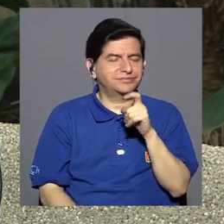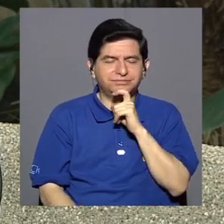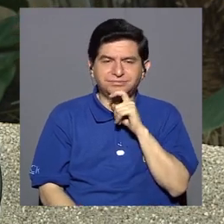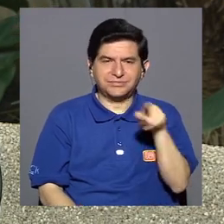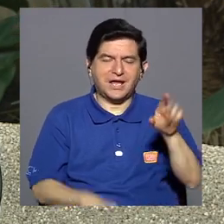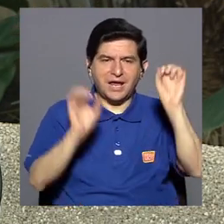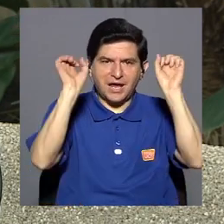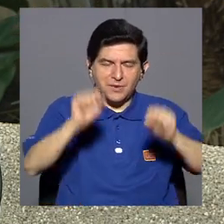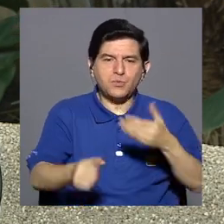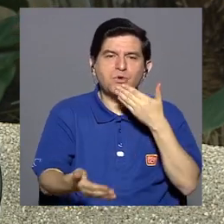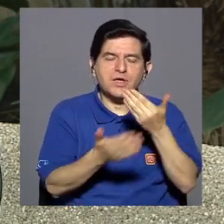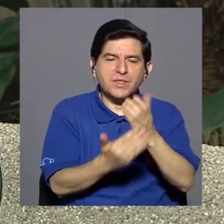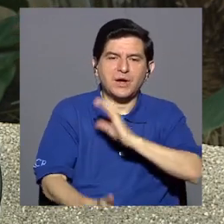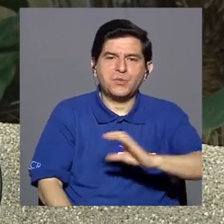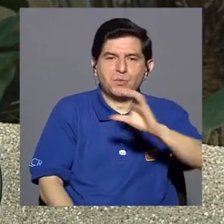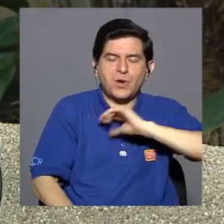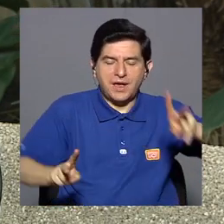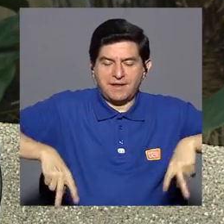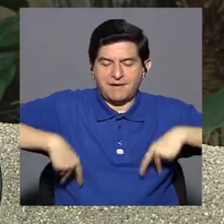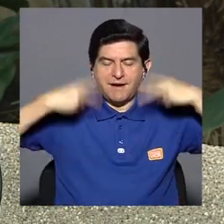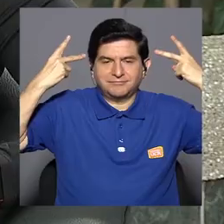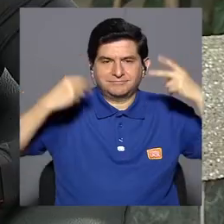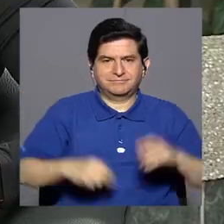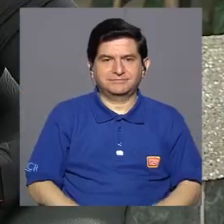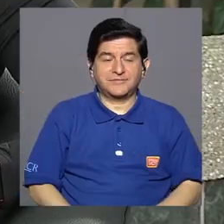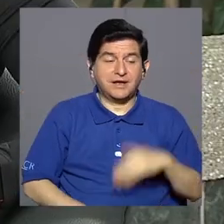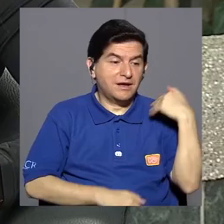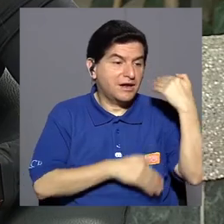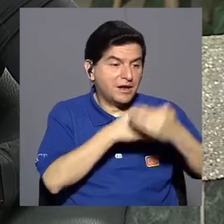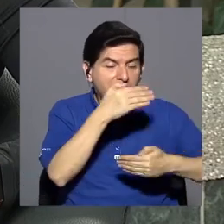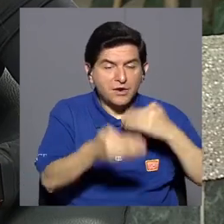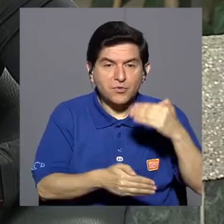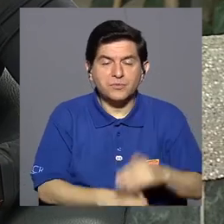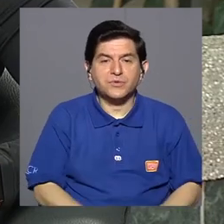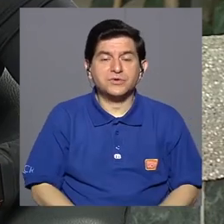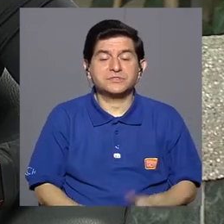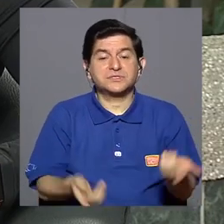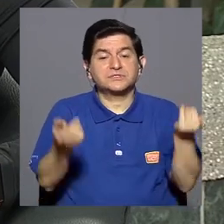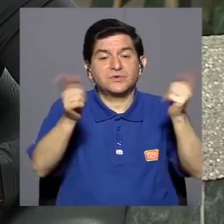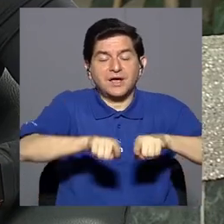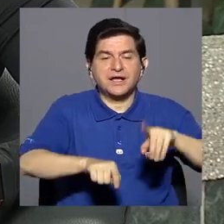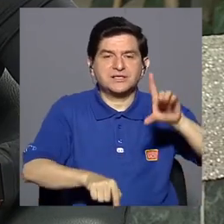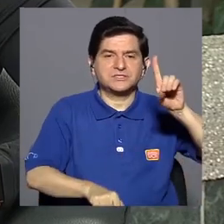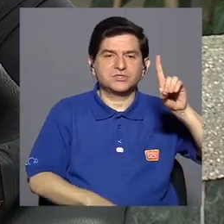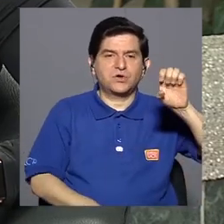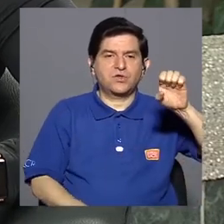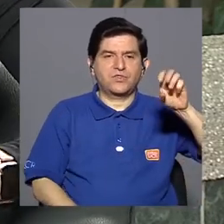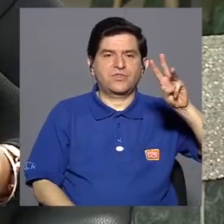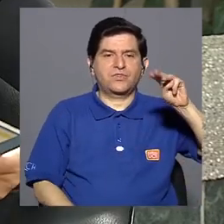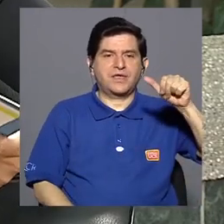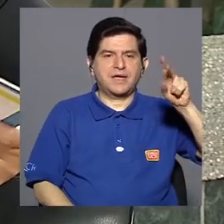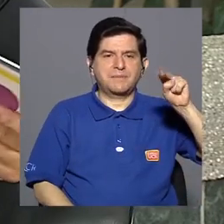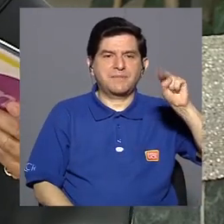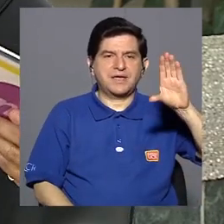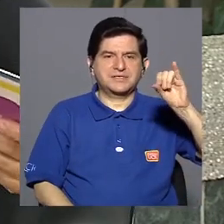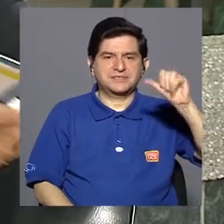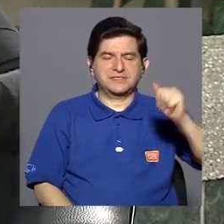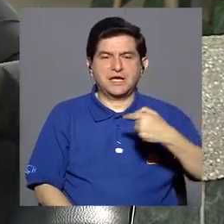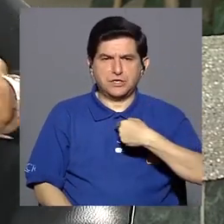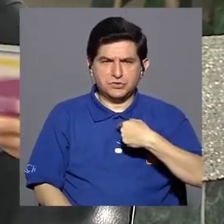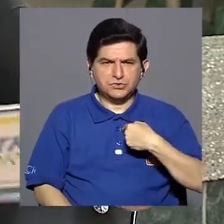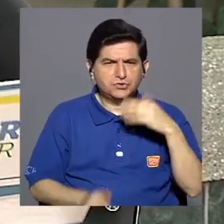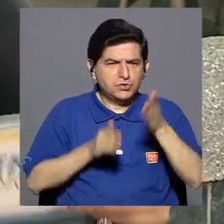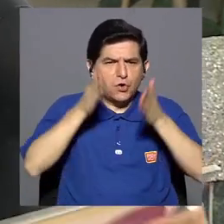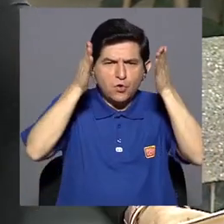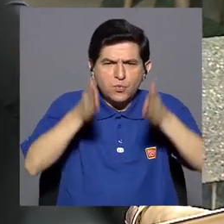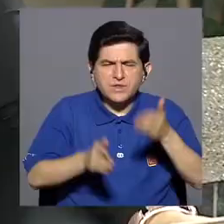que tenga una buena calidad de vida en un proceso como la demencia. Yo como cuidador,